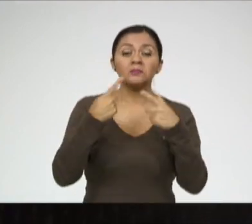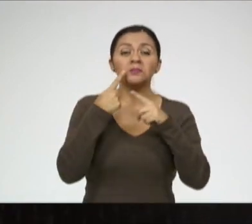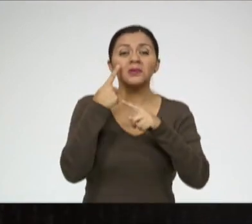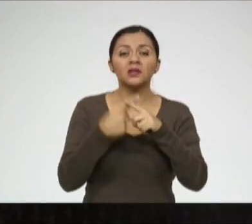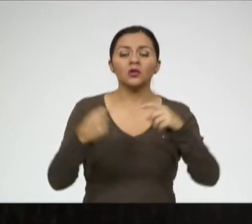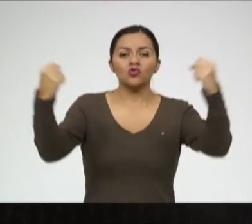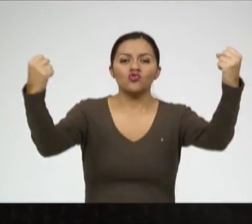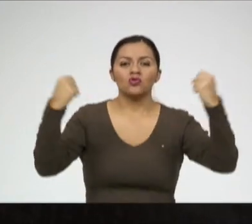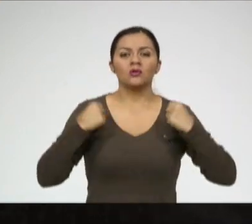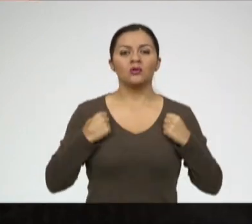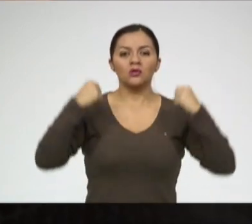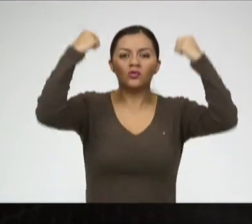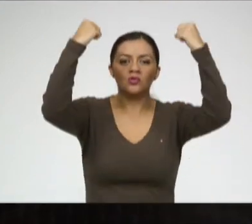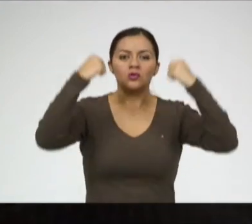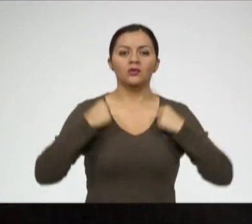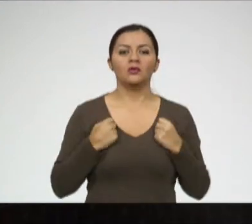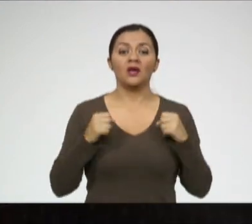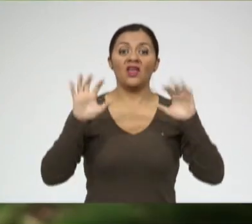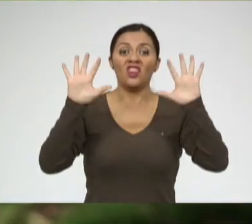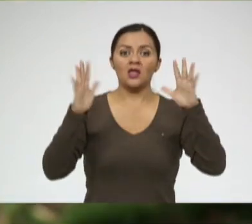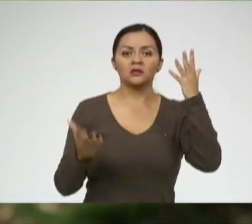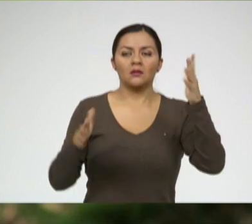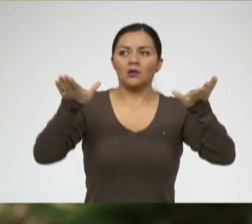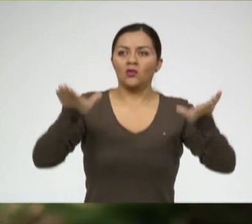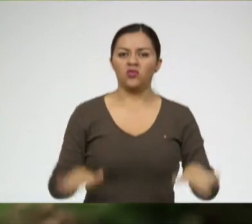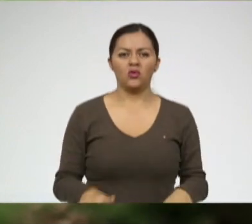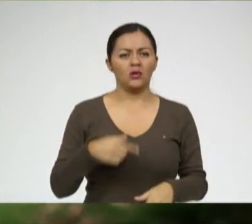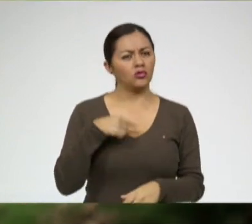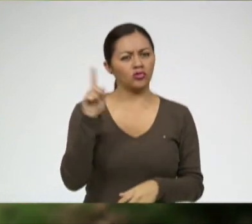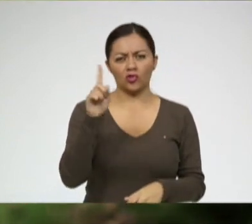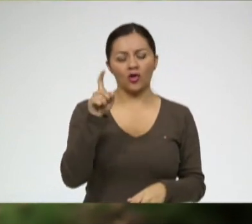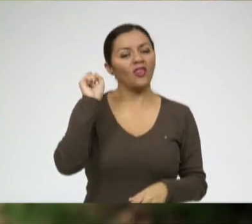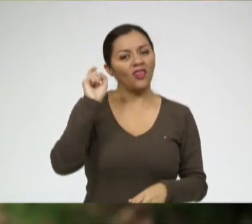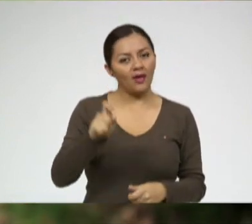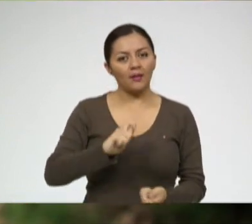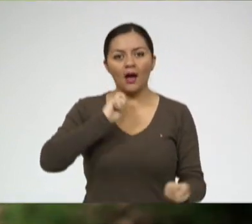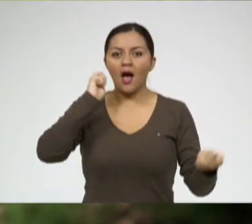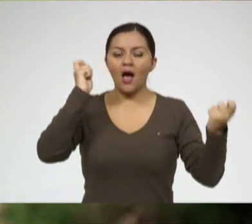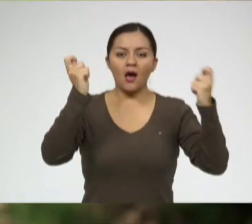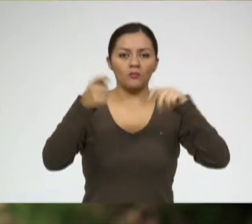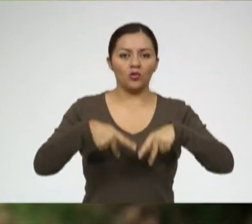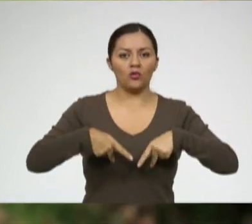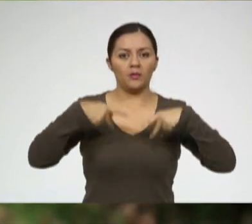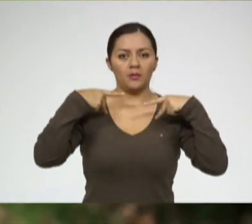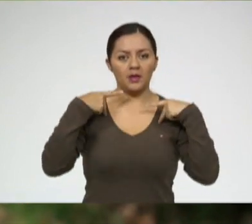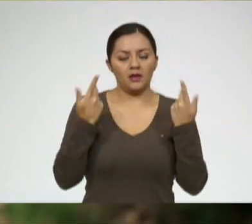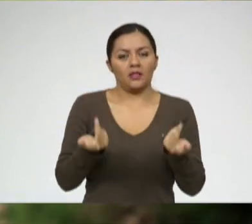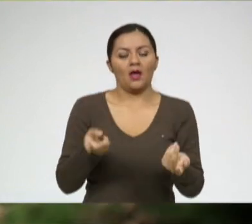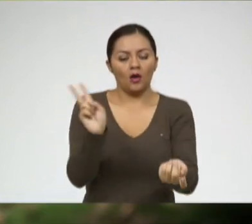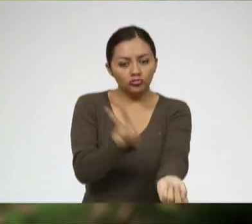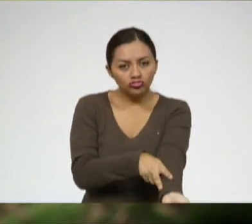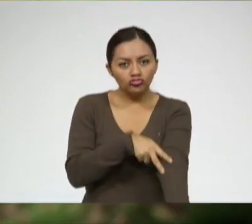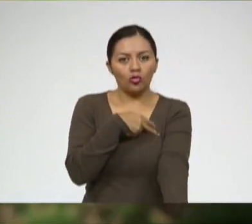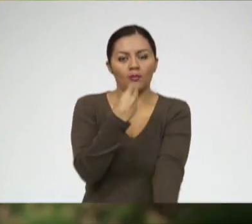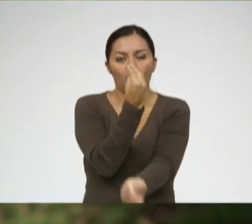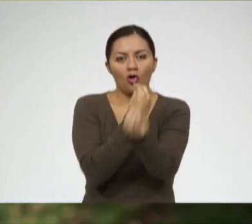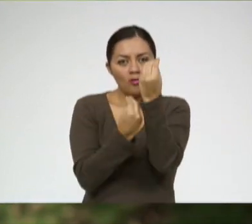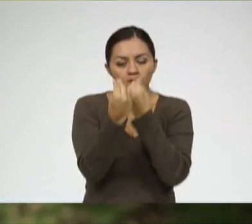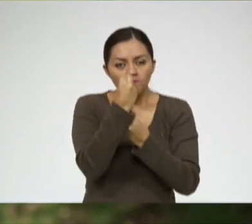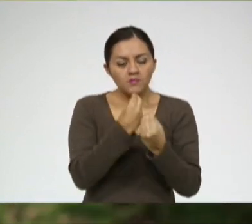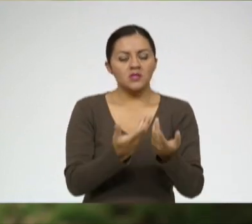libras y no, la gente tiene que ir al gimnasio a querer cambiar su vida, estilo de alimentación,